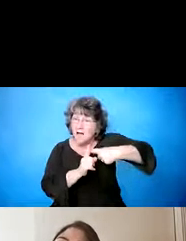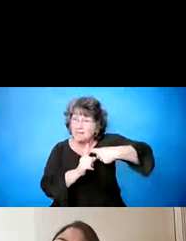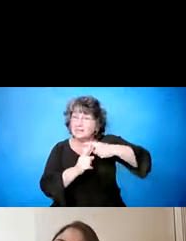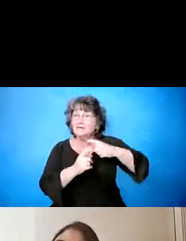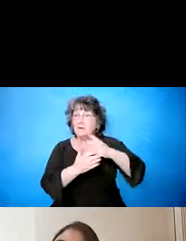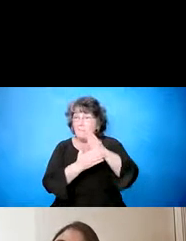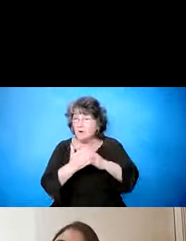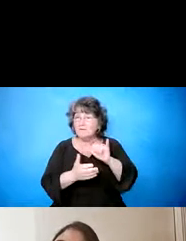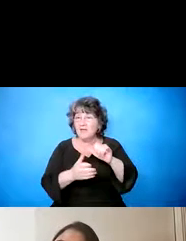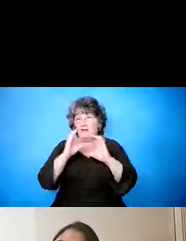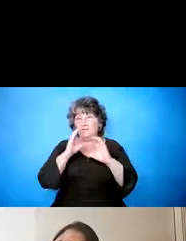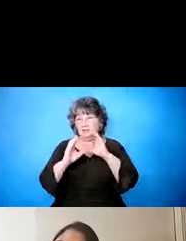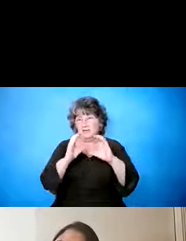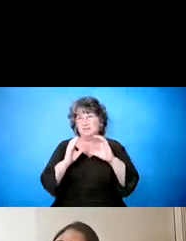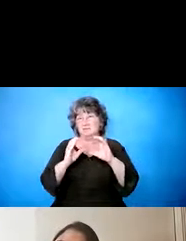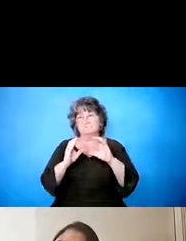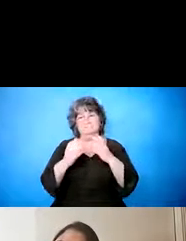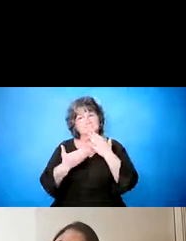positiva. Así que gracias.